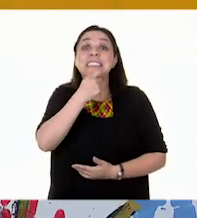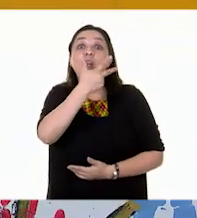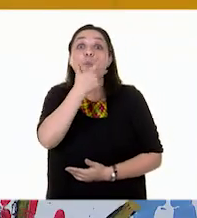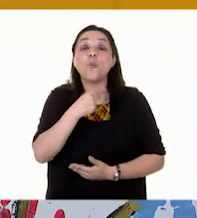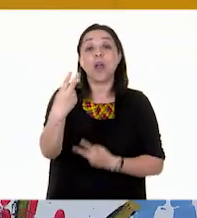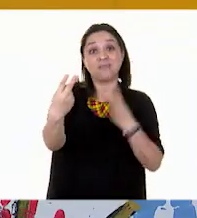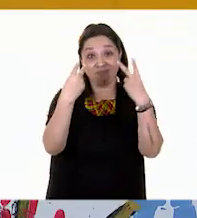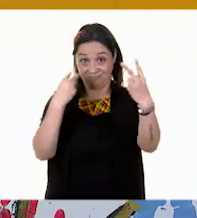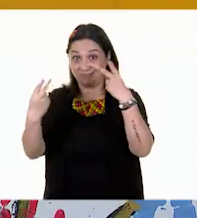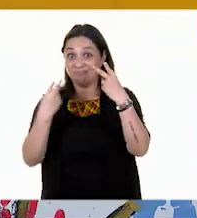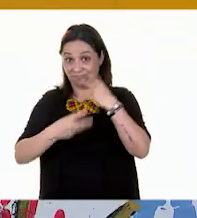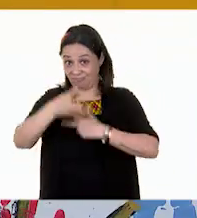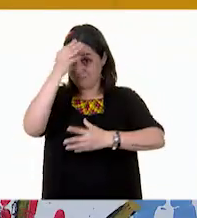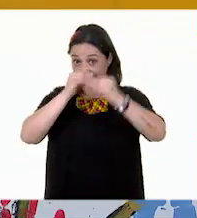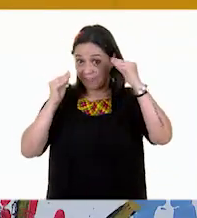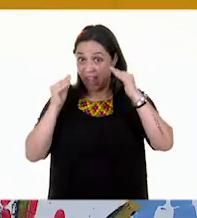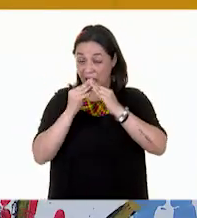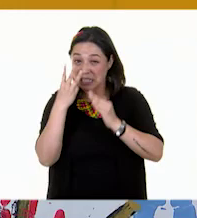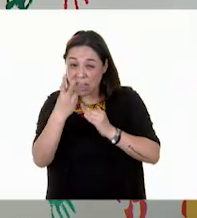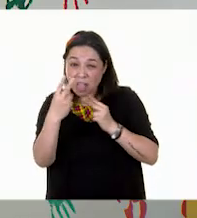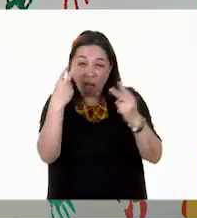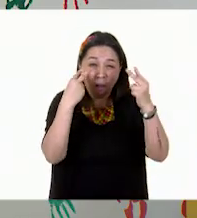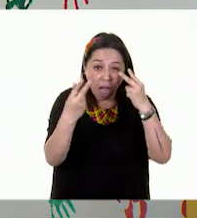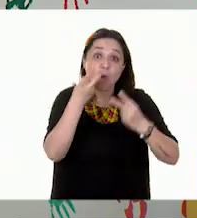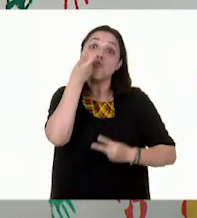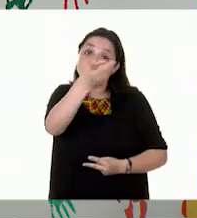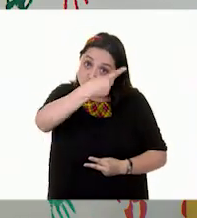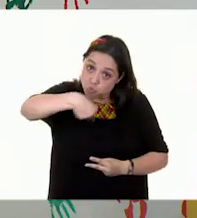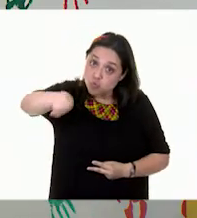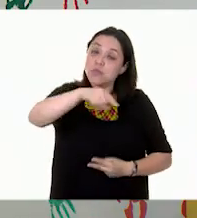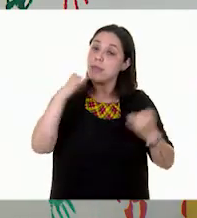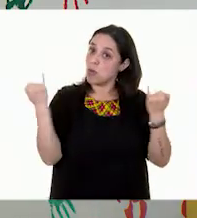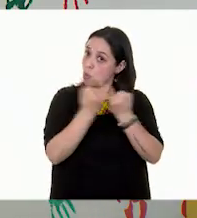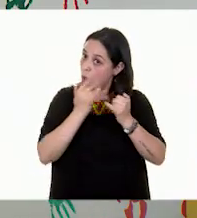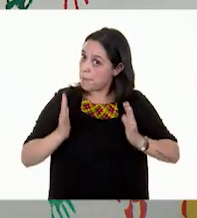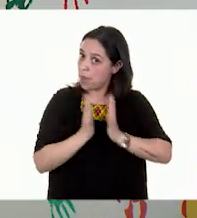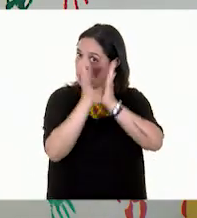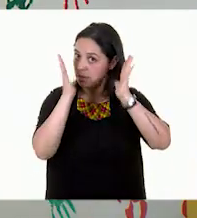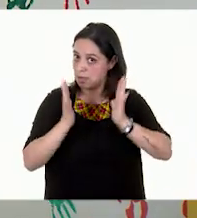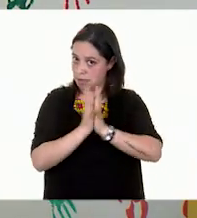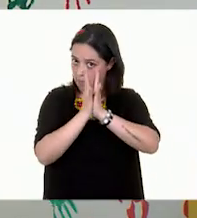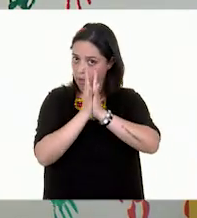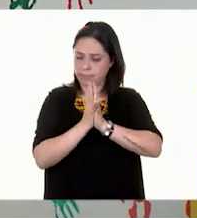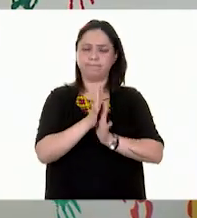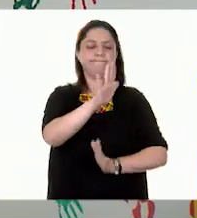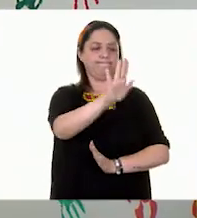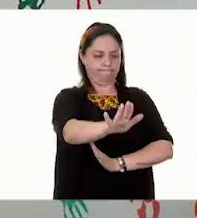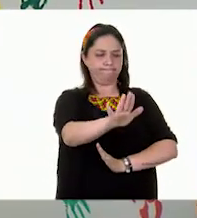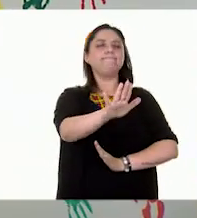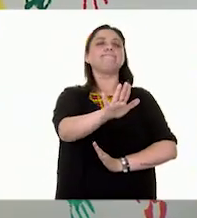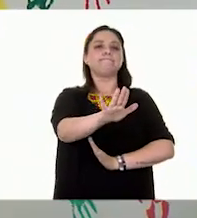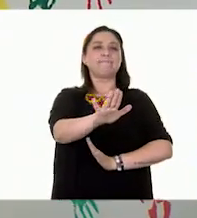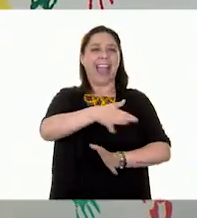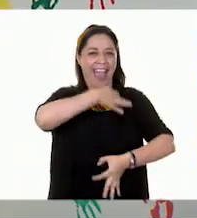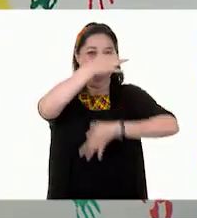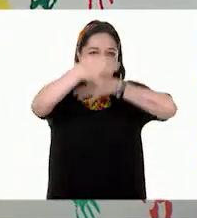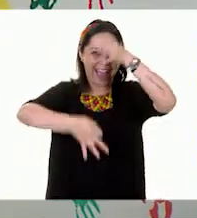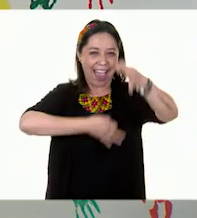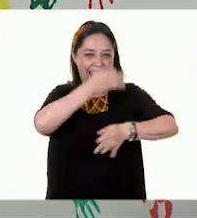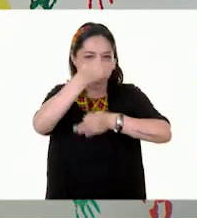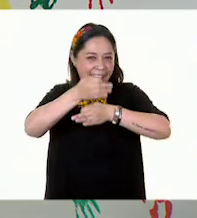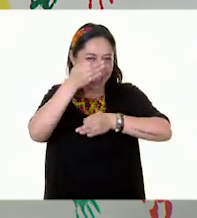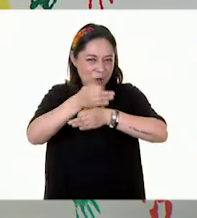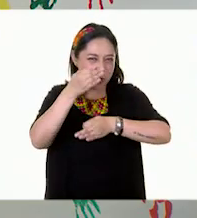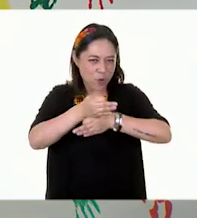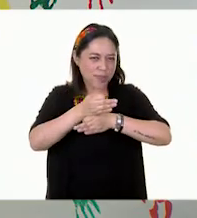Aprende en Casa 3. Ajá. Así es. Entonces, ¿qué les parece si la campaña a favor del medio ambiente la